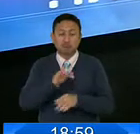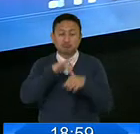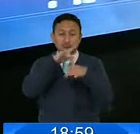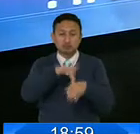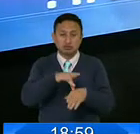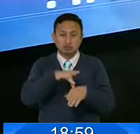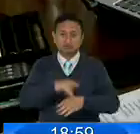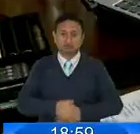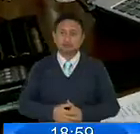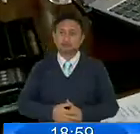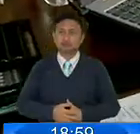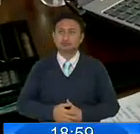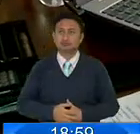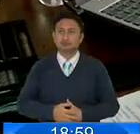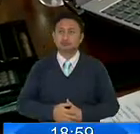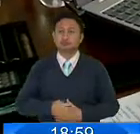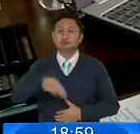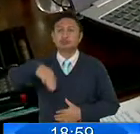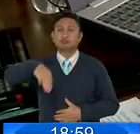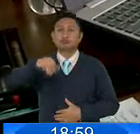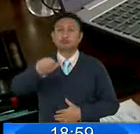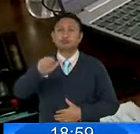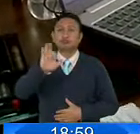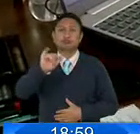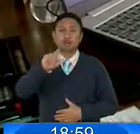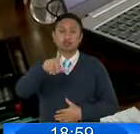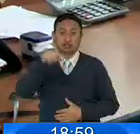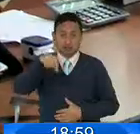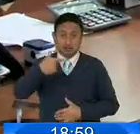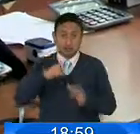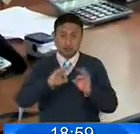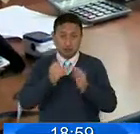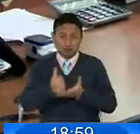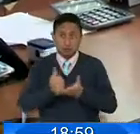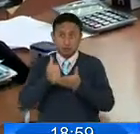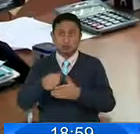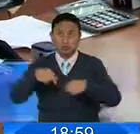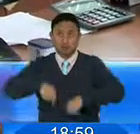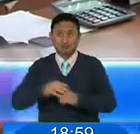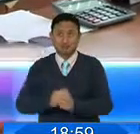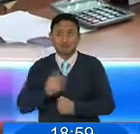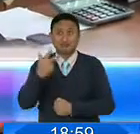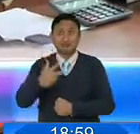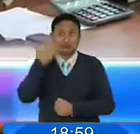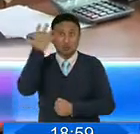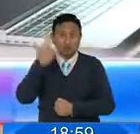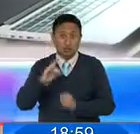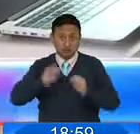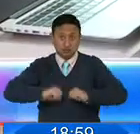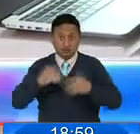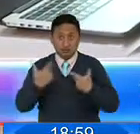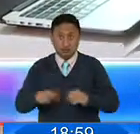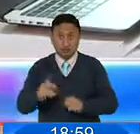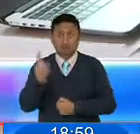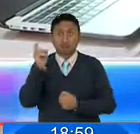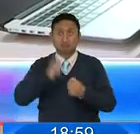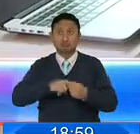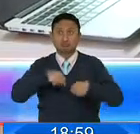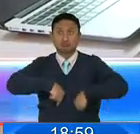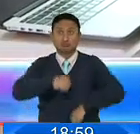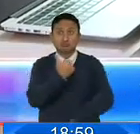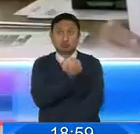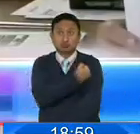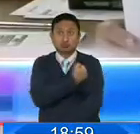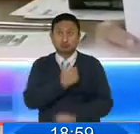turno. Matilde Ceballos, con la ayuda de su familia y luego de tres días de intentos, logró obtener su registro para la vacunación.